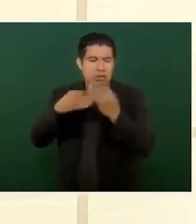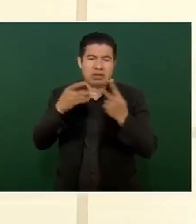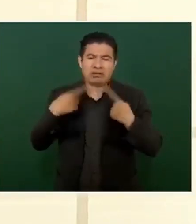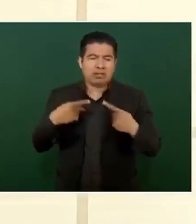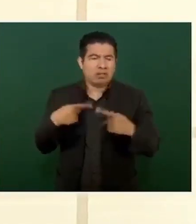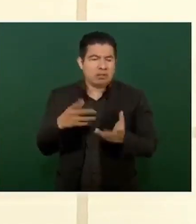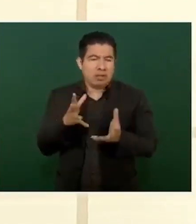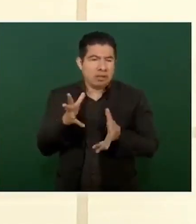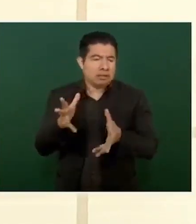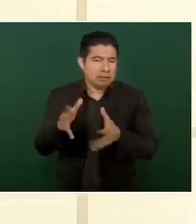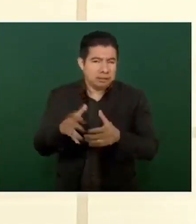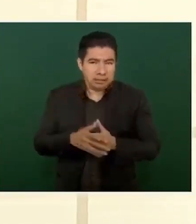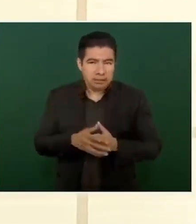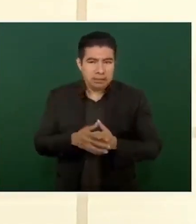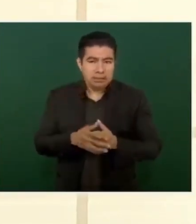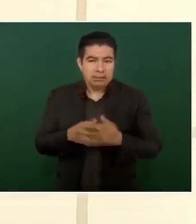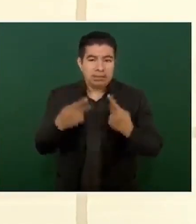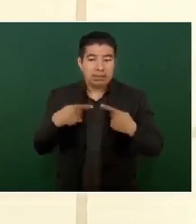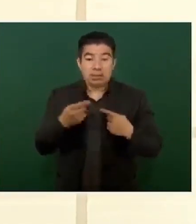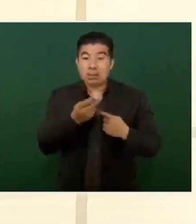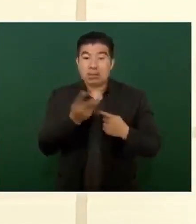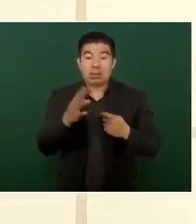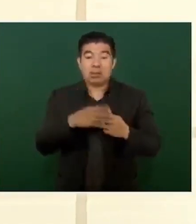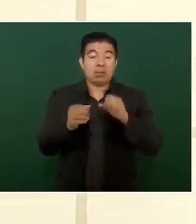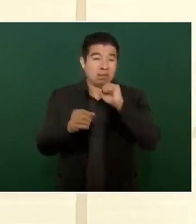Y el trabajo De los periodistas